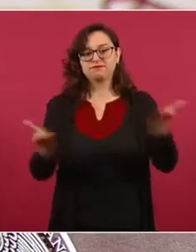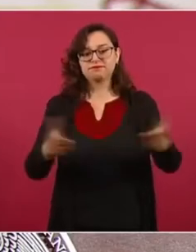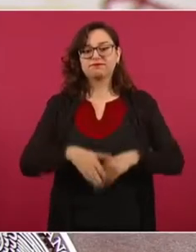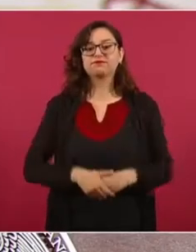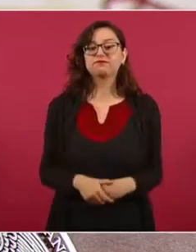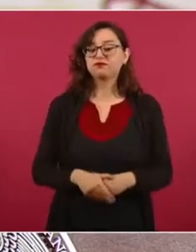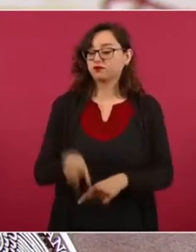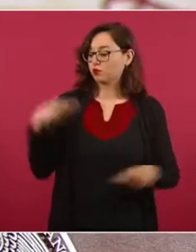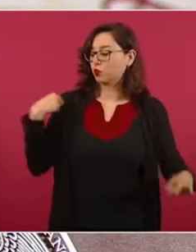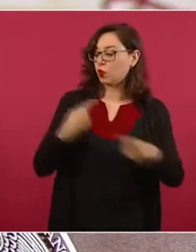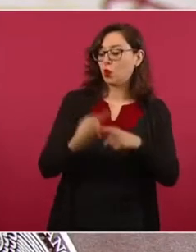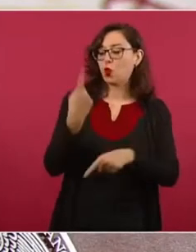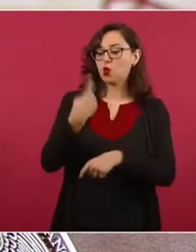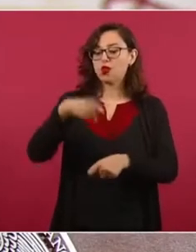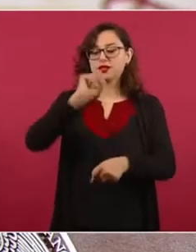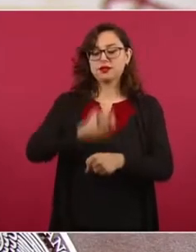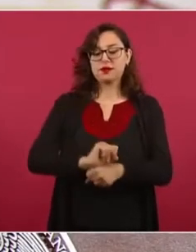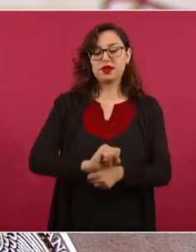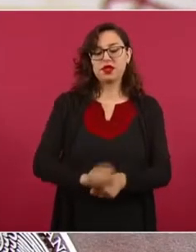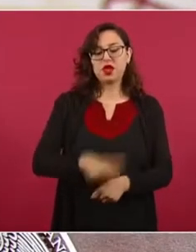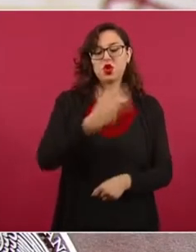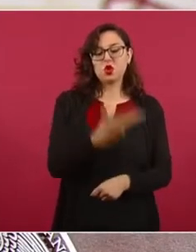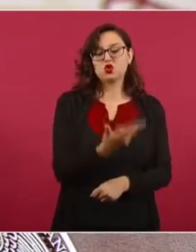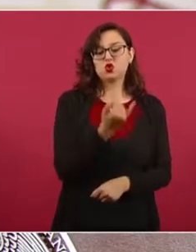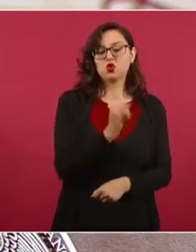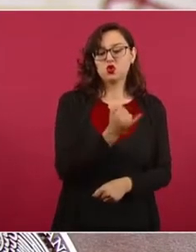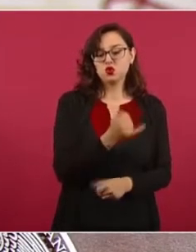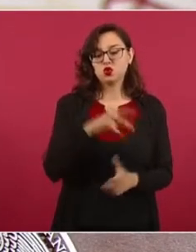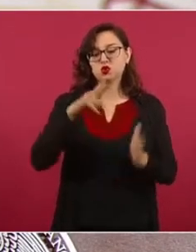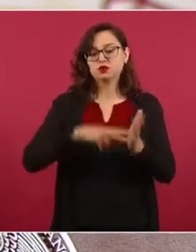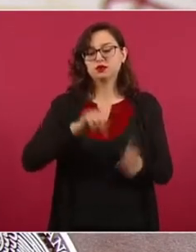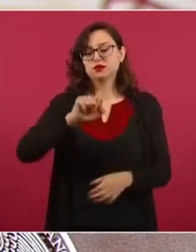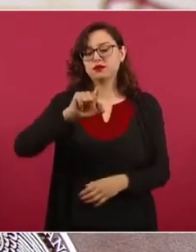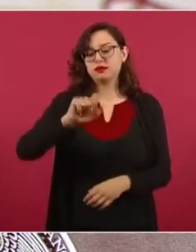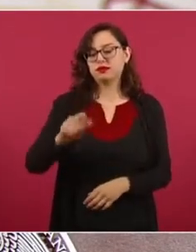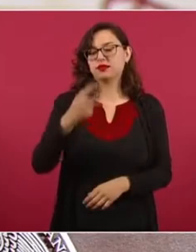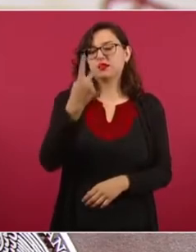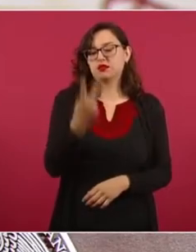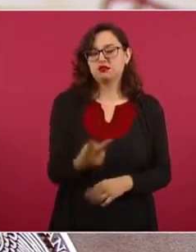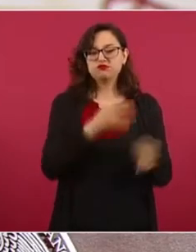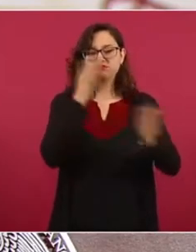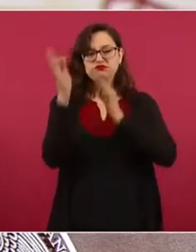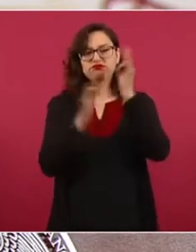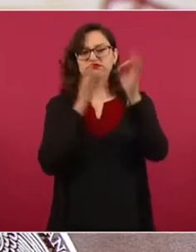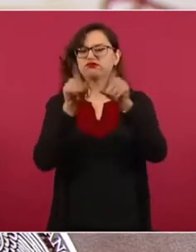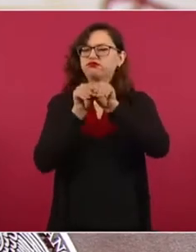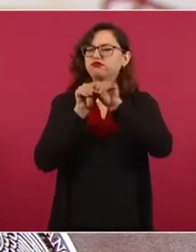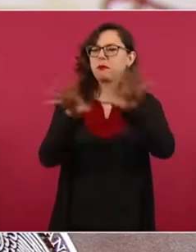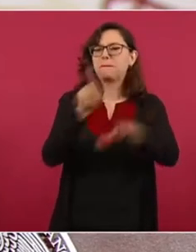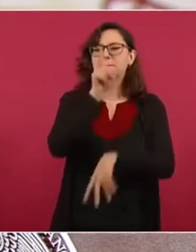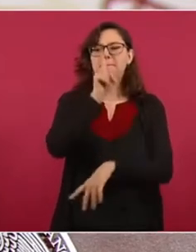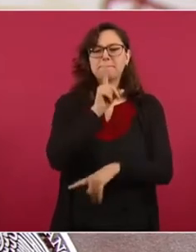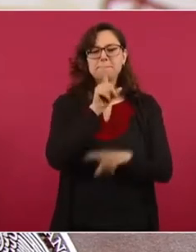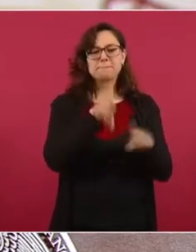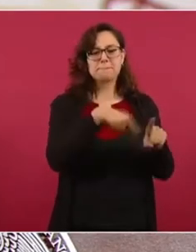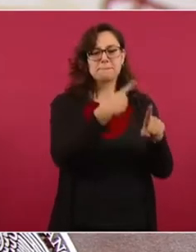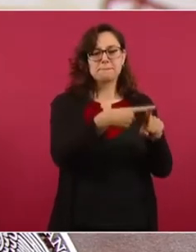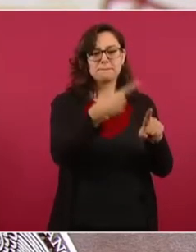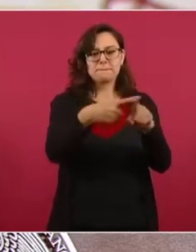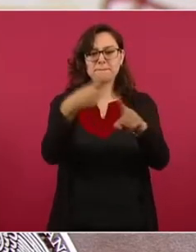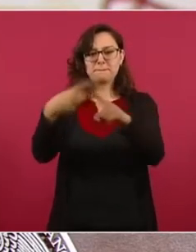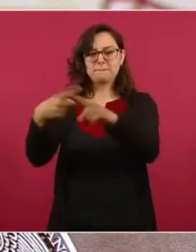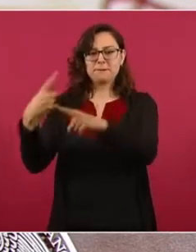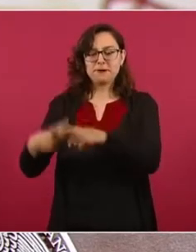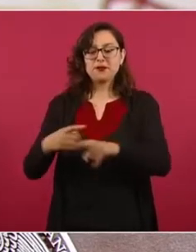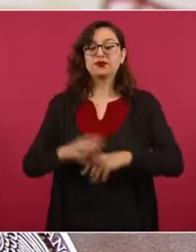en las mentiras de la semana del 8 de junio de 2022. Y vamos a iniciar con el segmento Selvame del